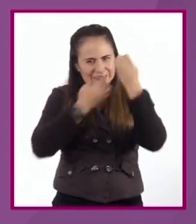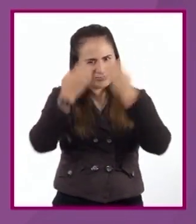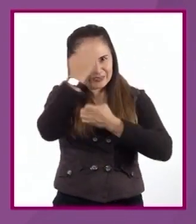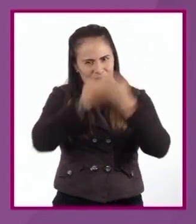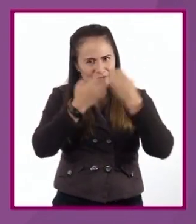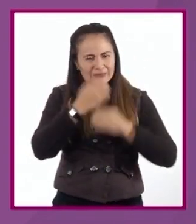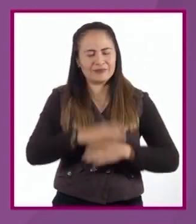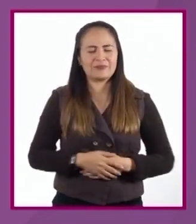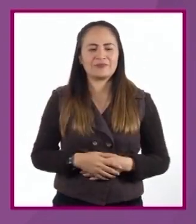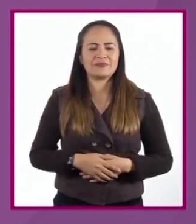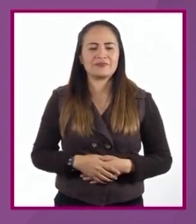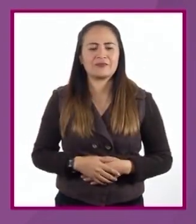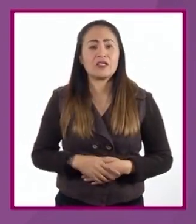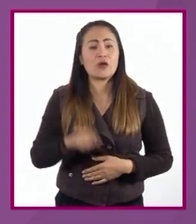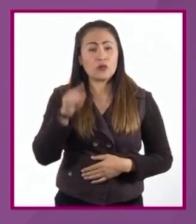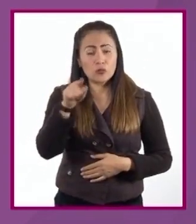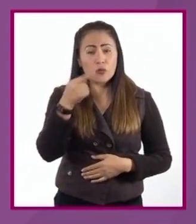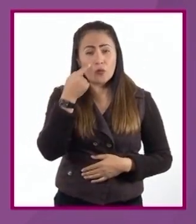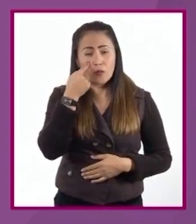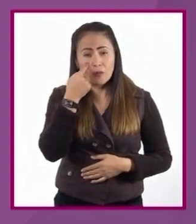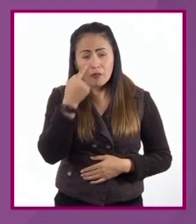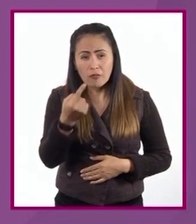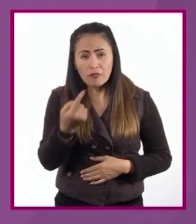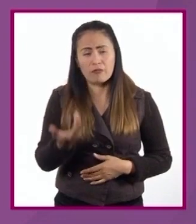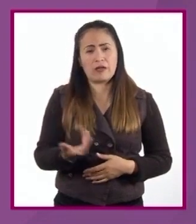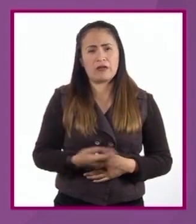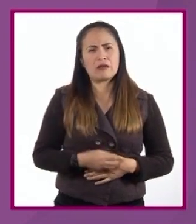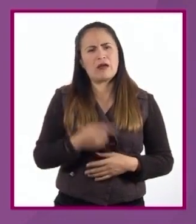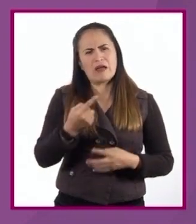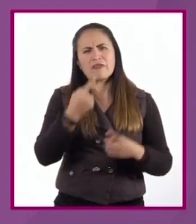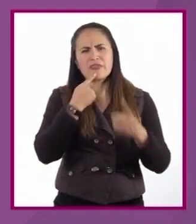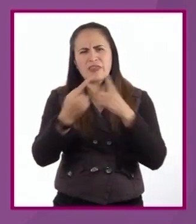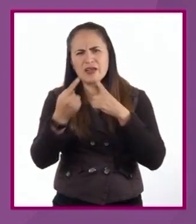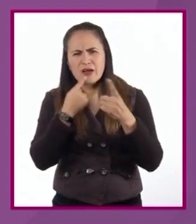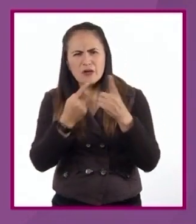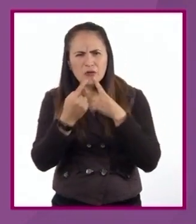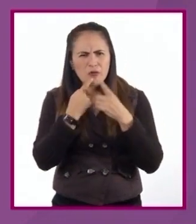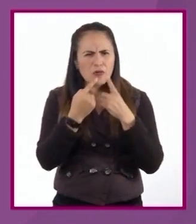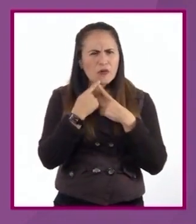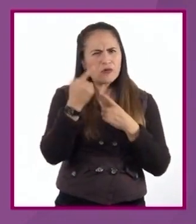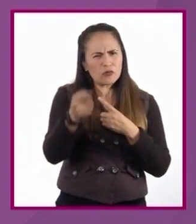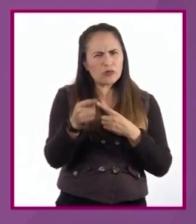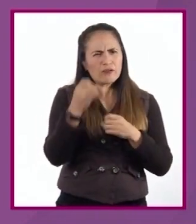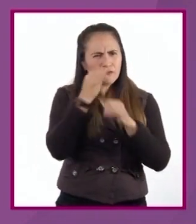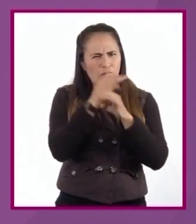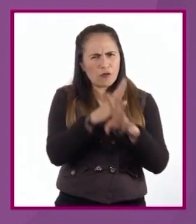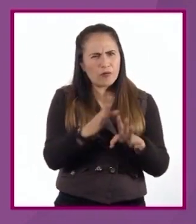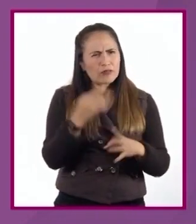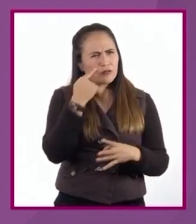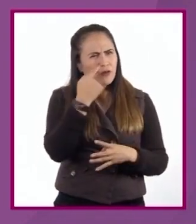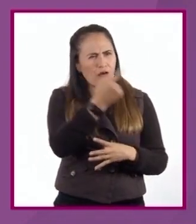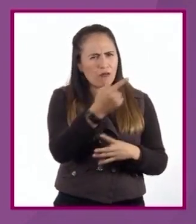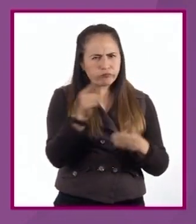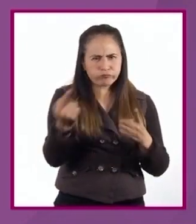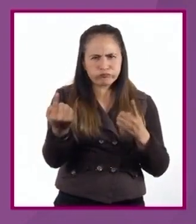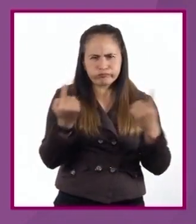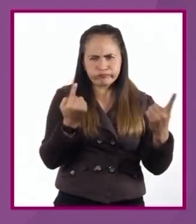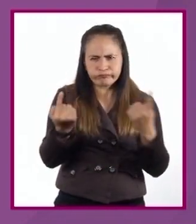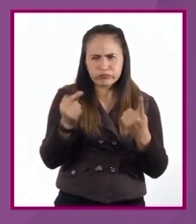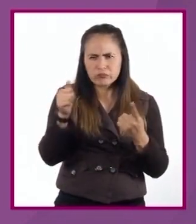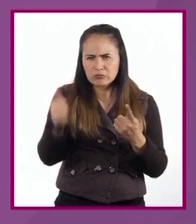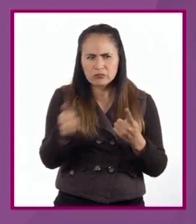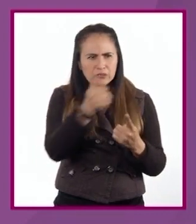Cuando vean o escuchen algún diálogo público o debate, evalúen la información que apoya cada postura.